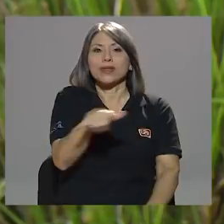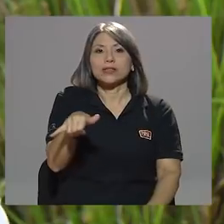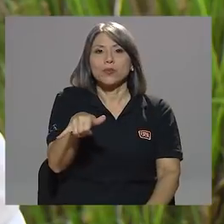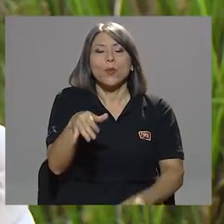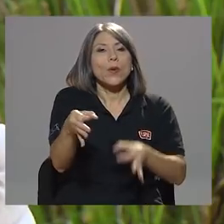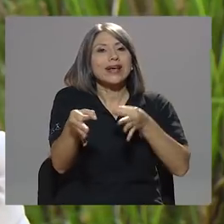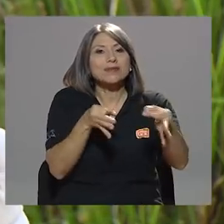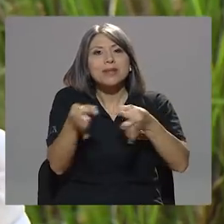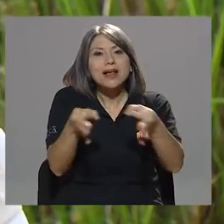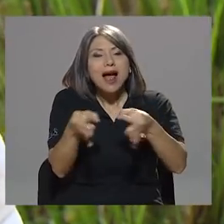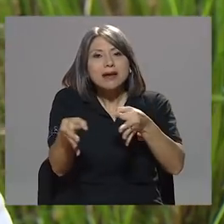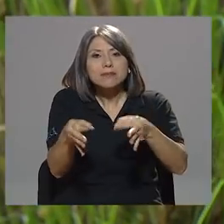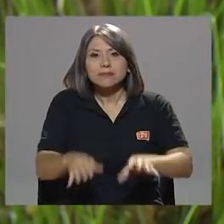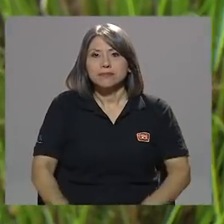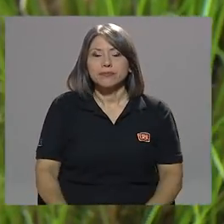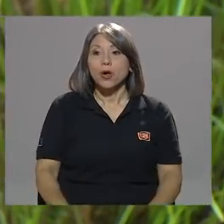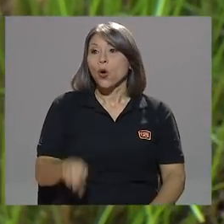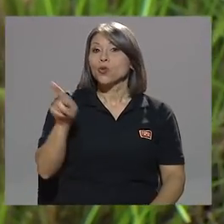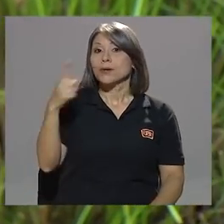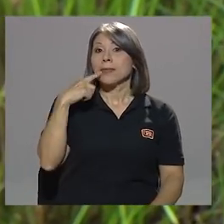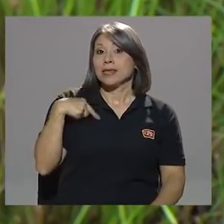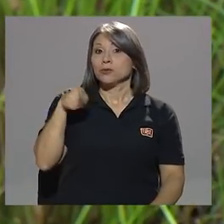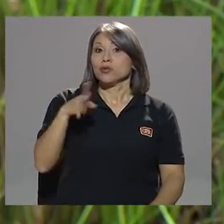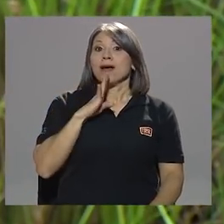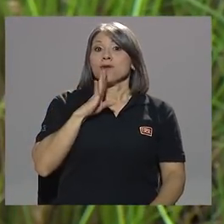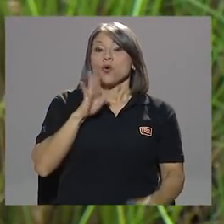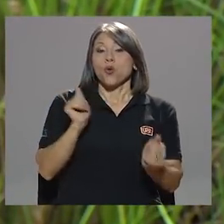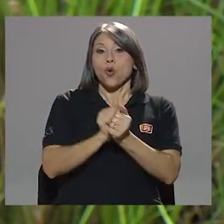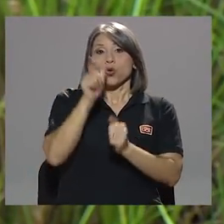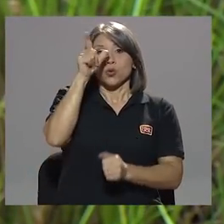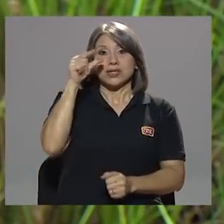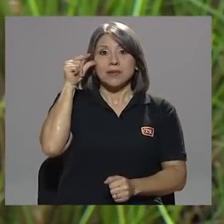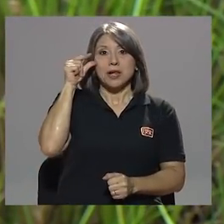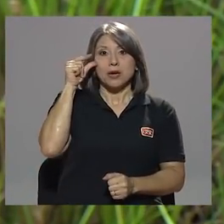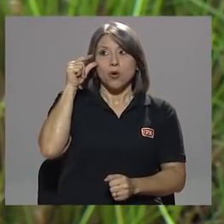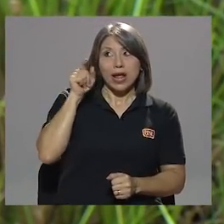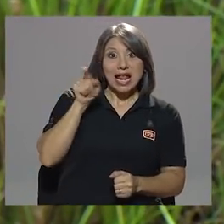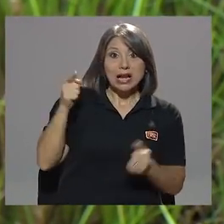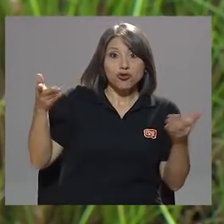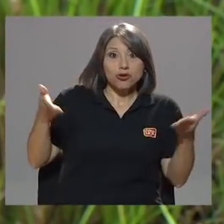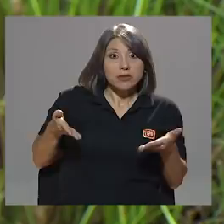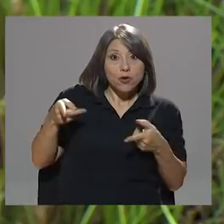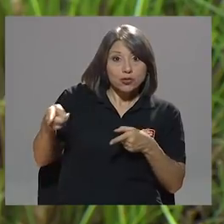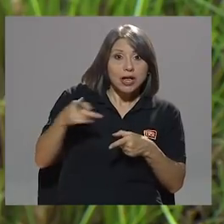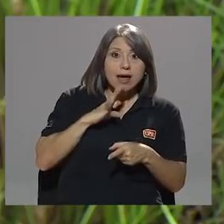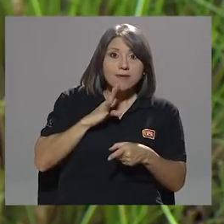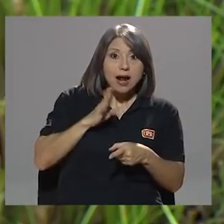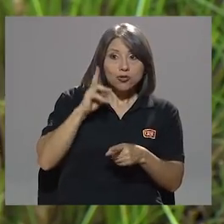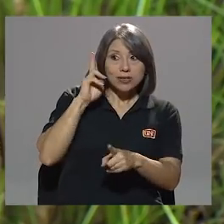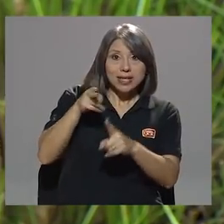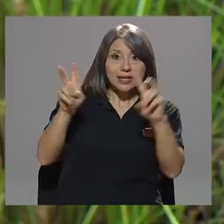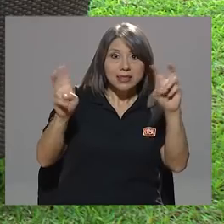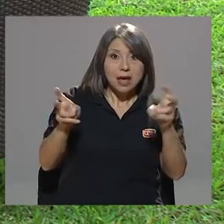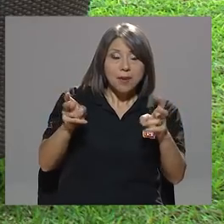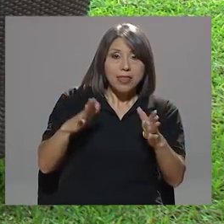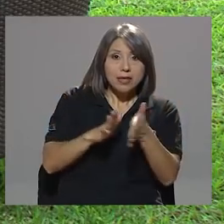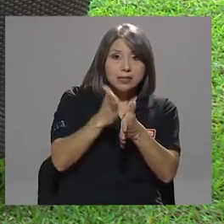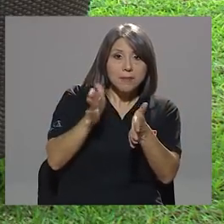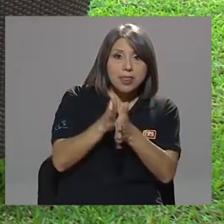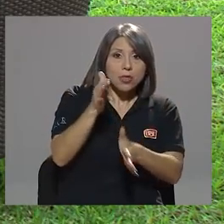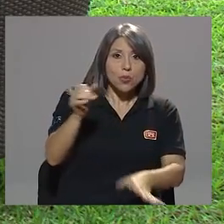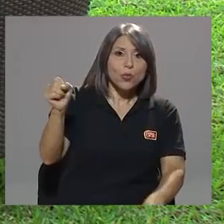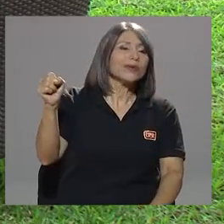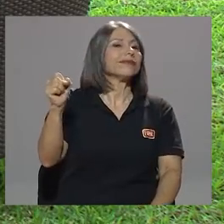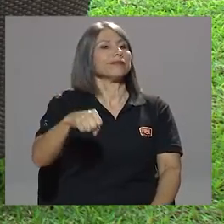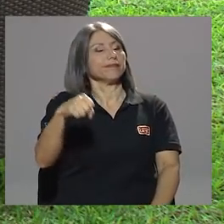¿Usted considera...? Explicar. Usted me dice que conversó con Don Luis Guillermo, yo supongo que lo recibió y hablaron de este tema casualmente, del cemento. Por